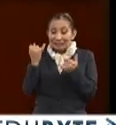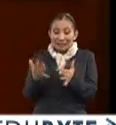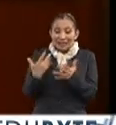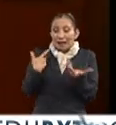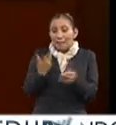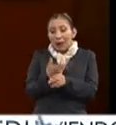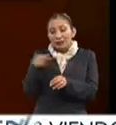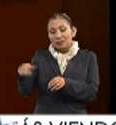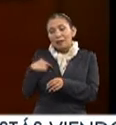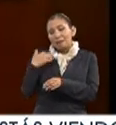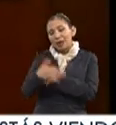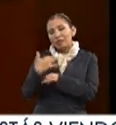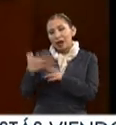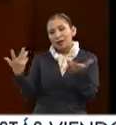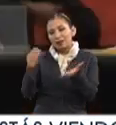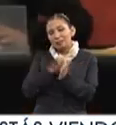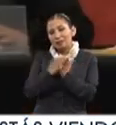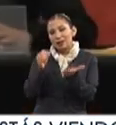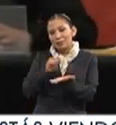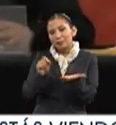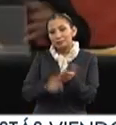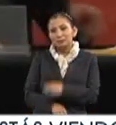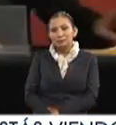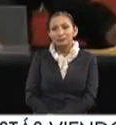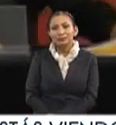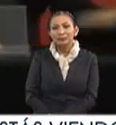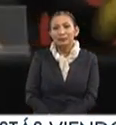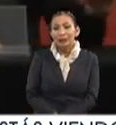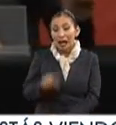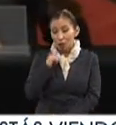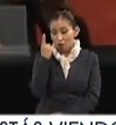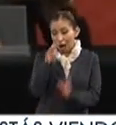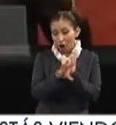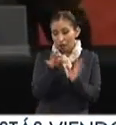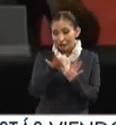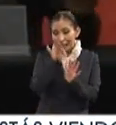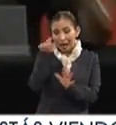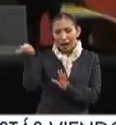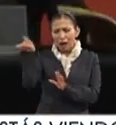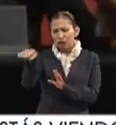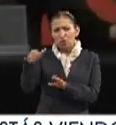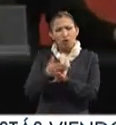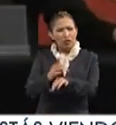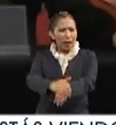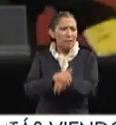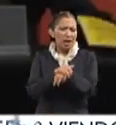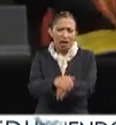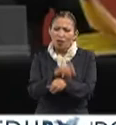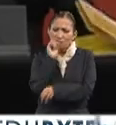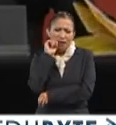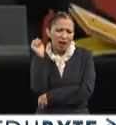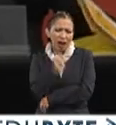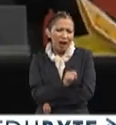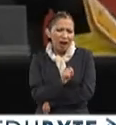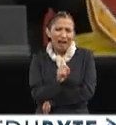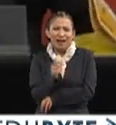por las que pasaron mientras hacía en el libro. Porque hay un detalle aquí que se incluye. Ellos eran muy cuates, muy amigos.